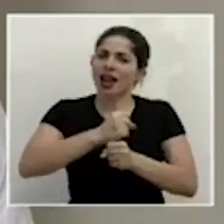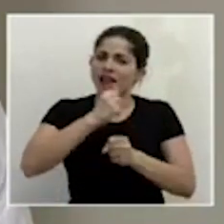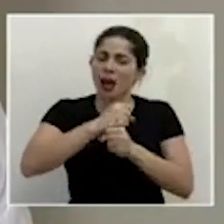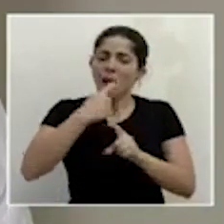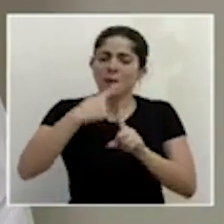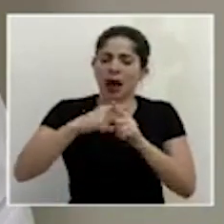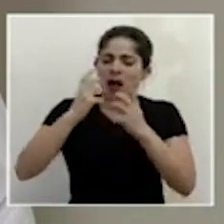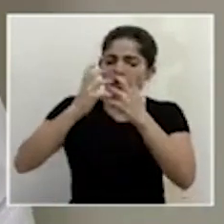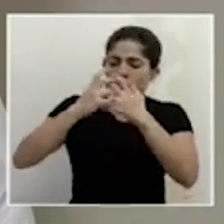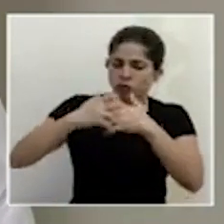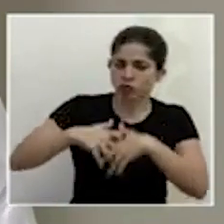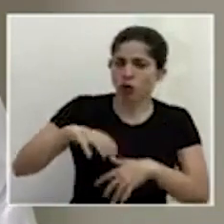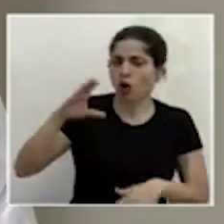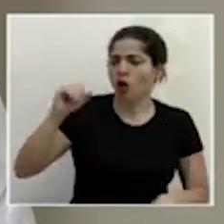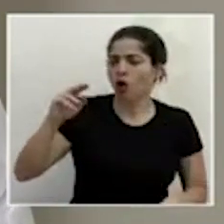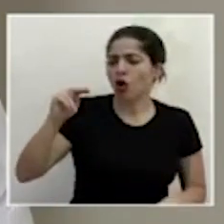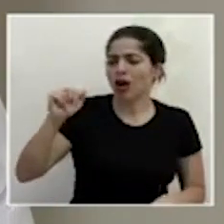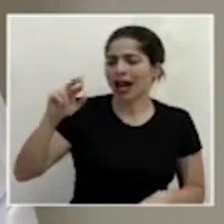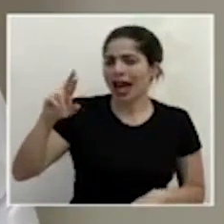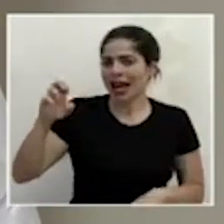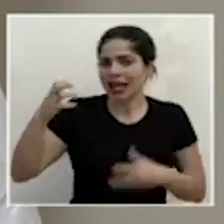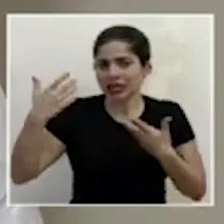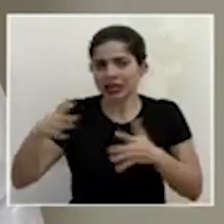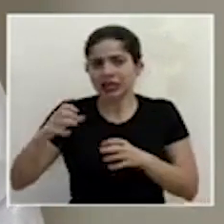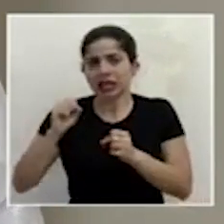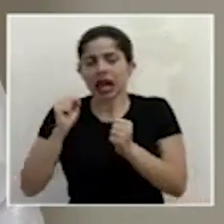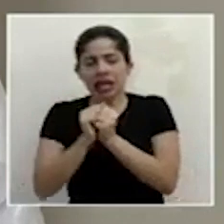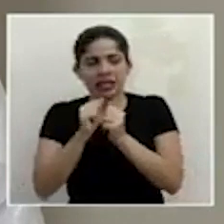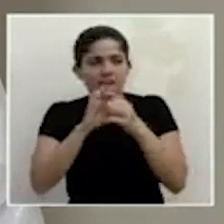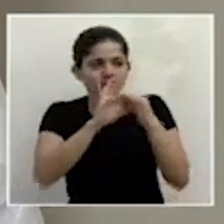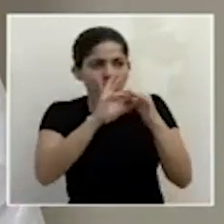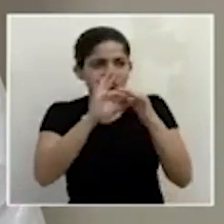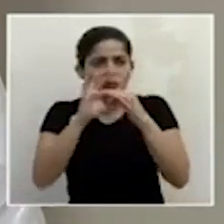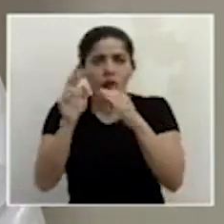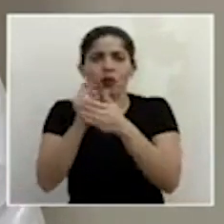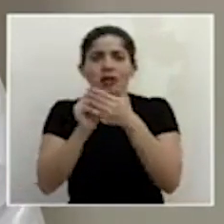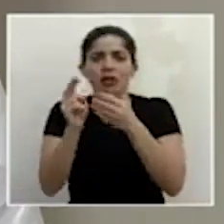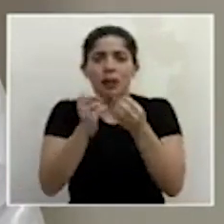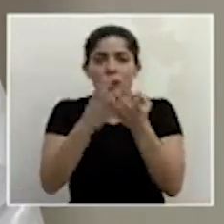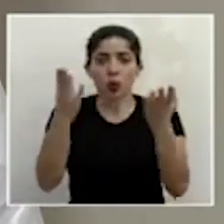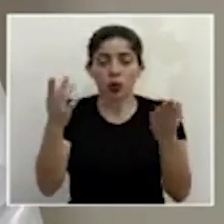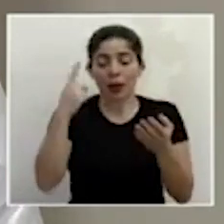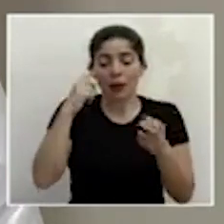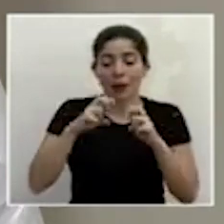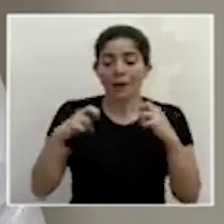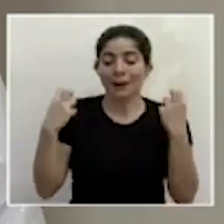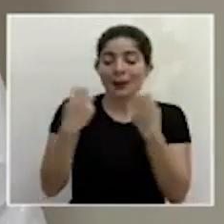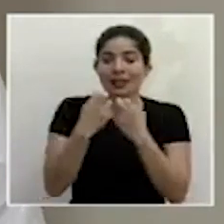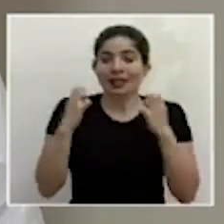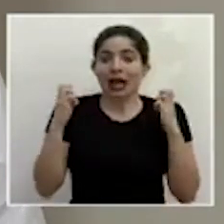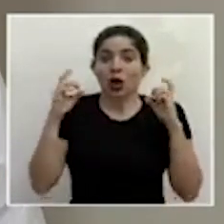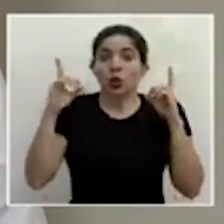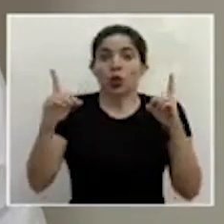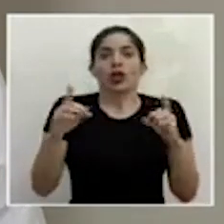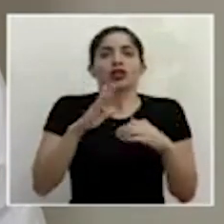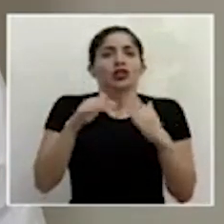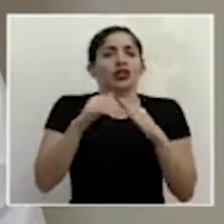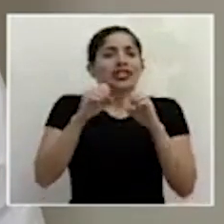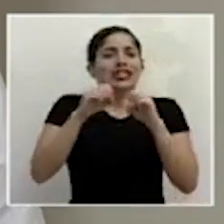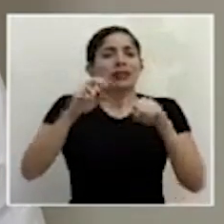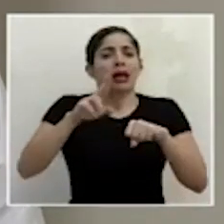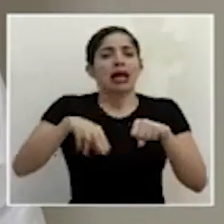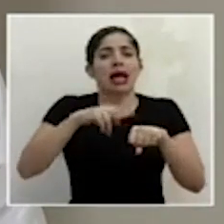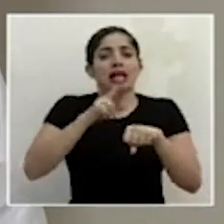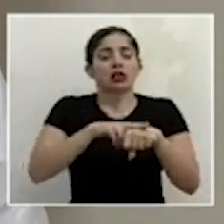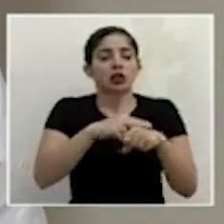articulación que desde CONARE se ha hecho con todas las universidades públicas en el marco de la mesa educación con todo el sistema nacional de